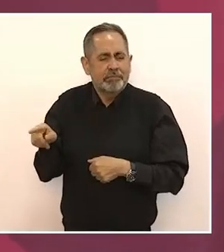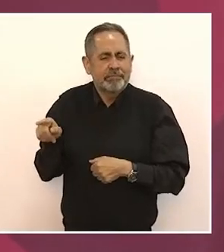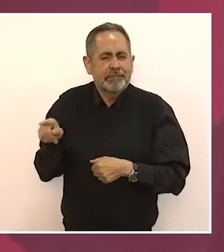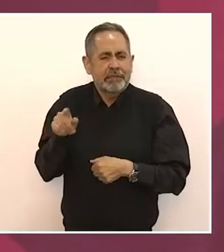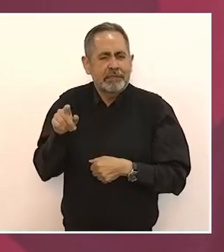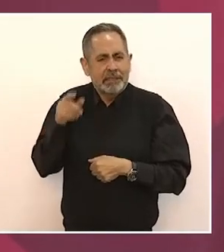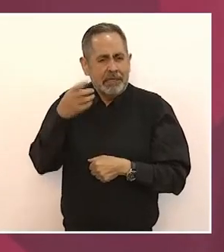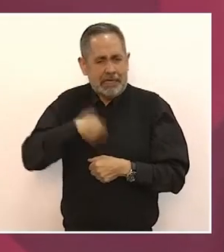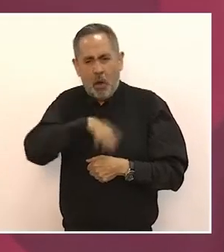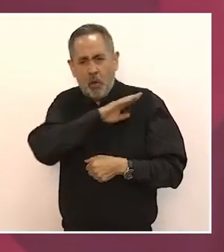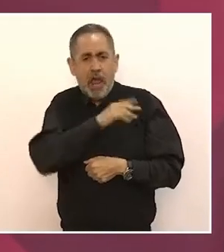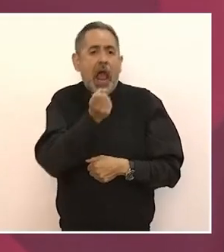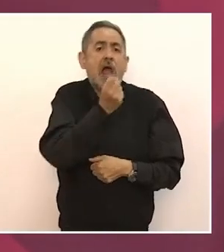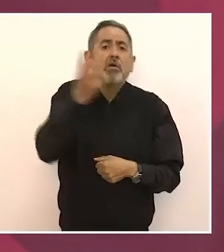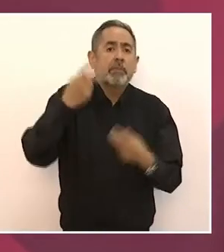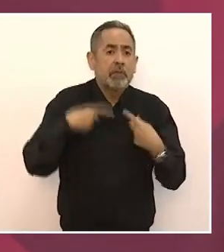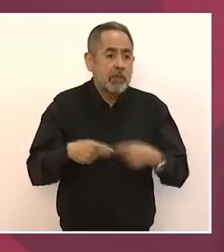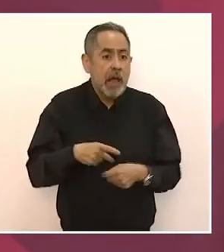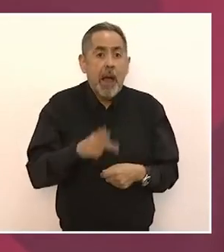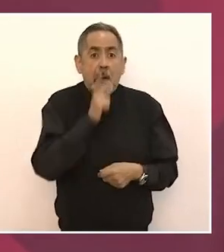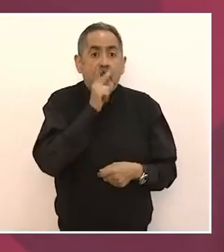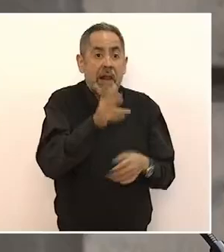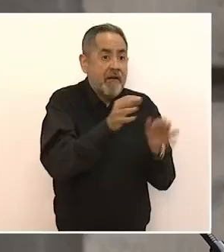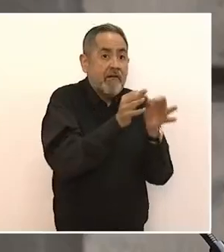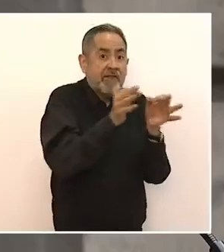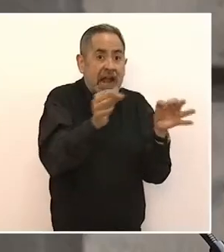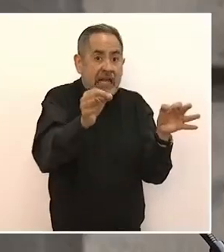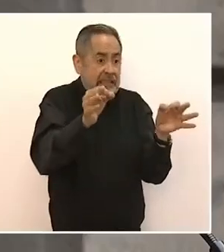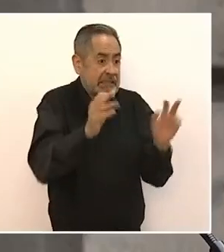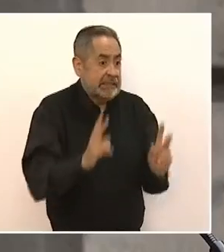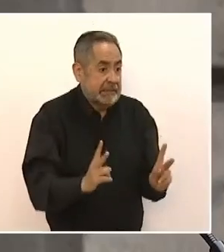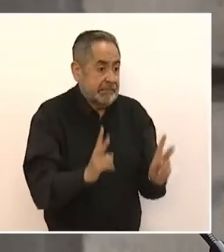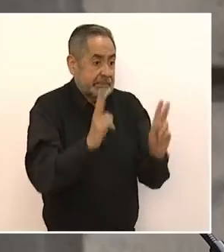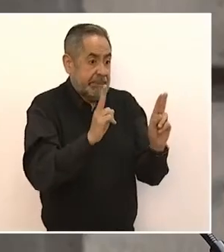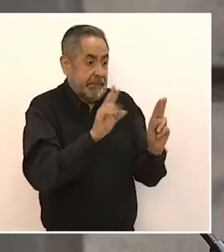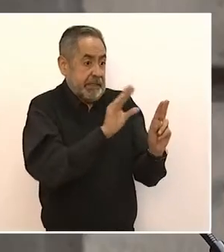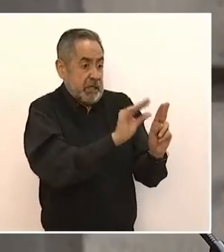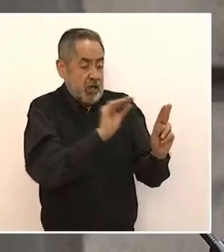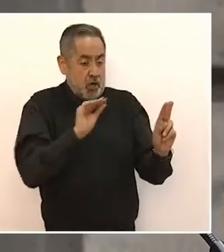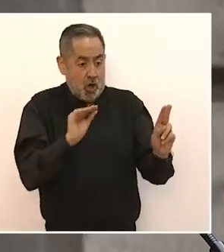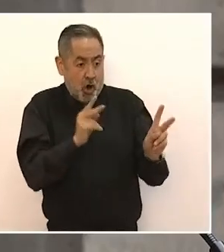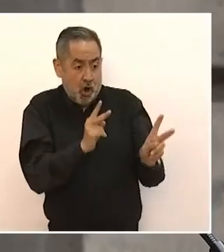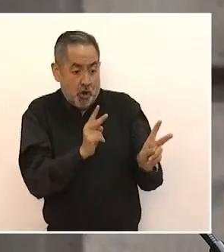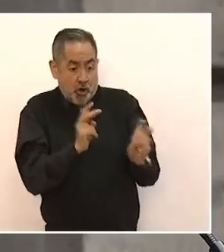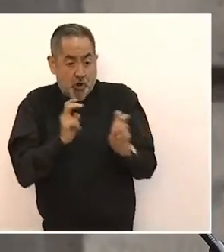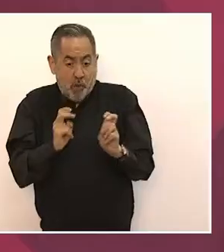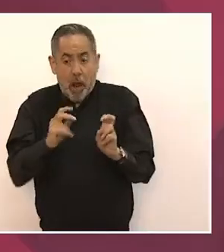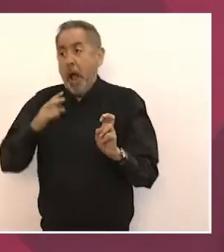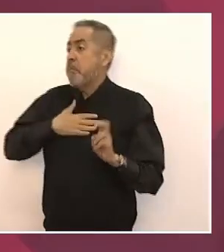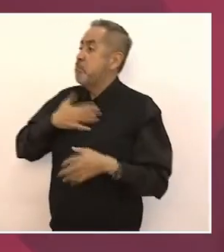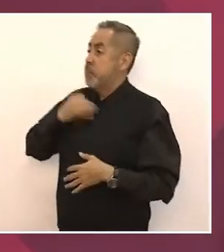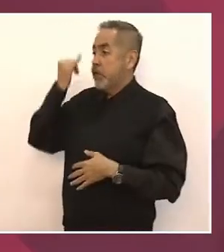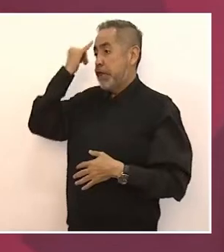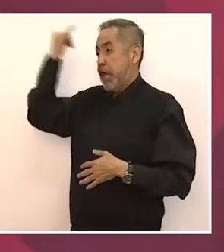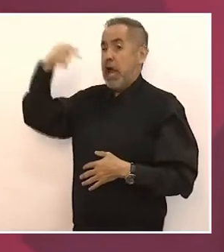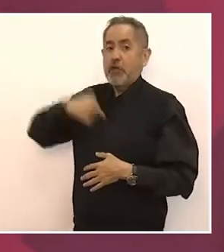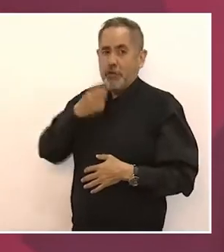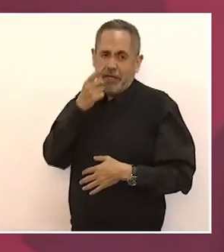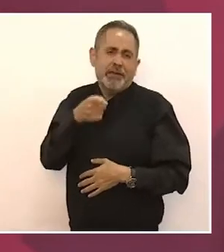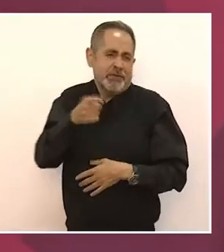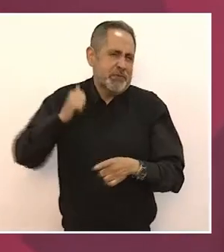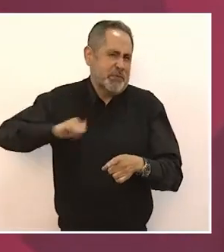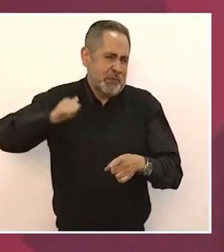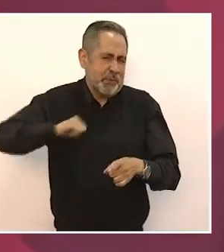cómo nos plagiamos. Desde hace mucho tiempo esta frase de